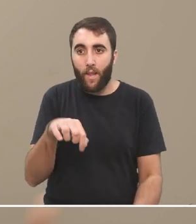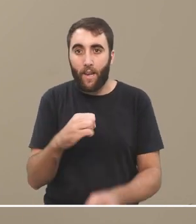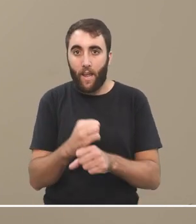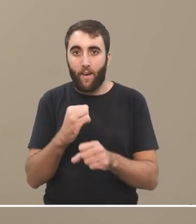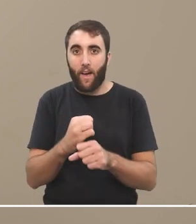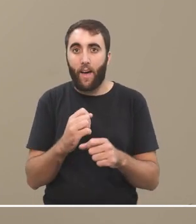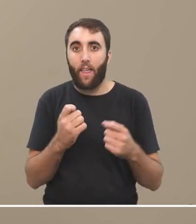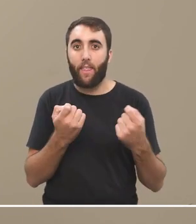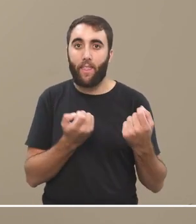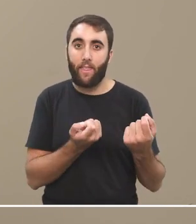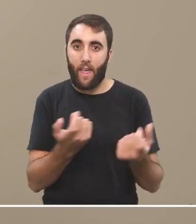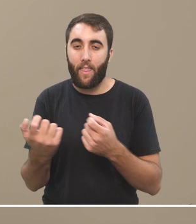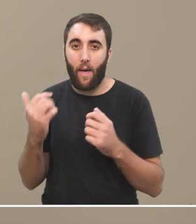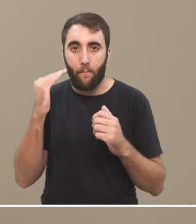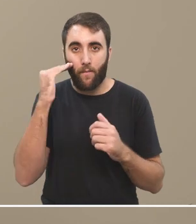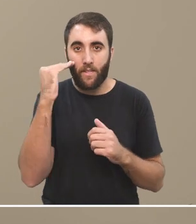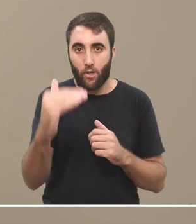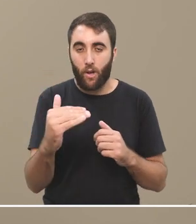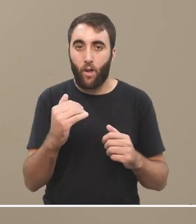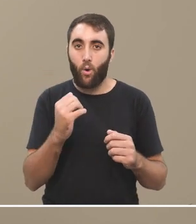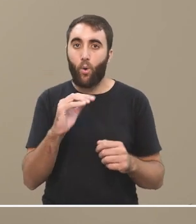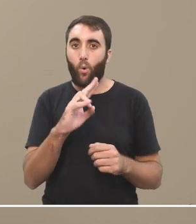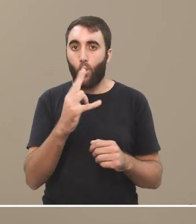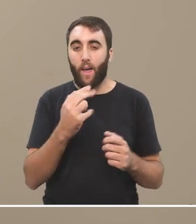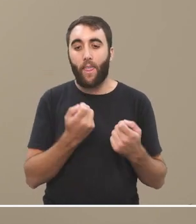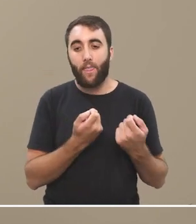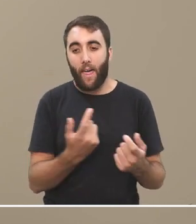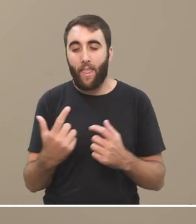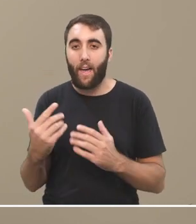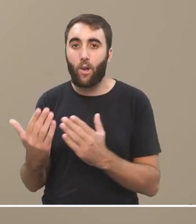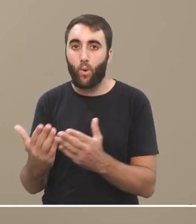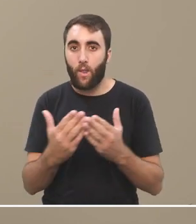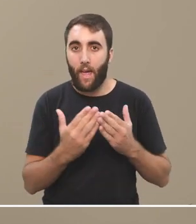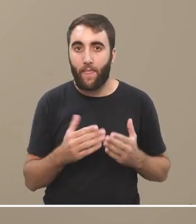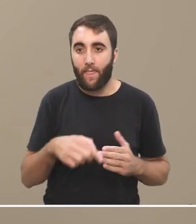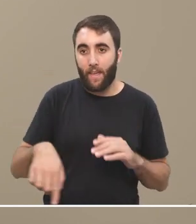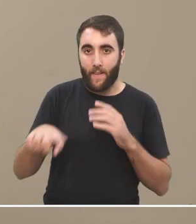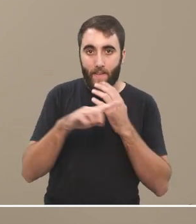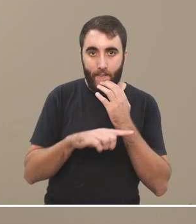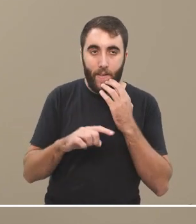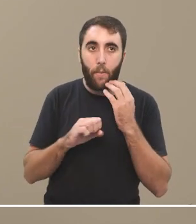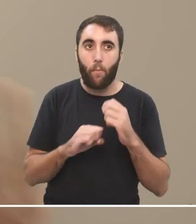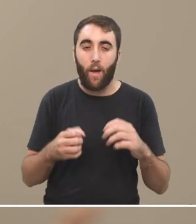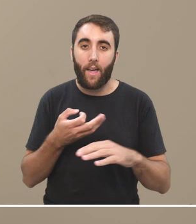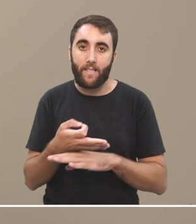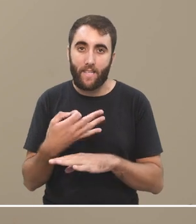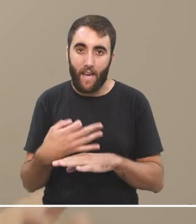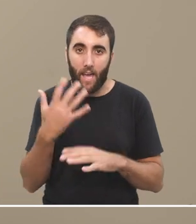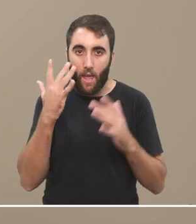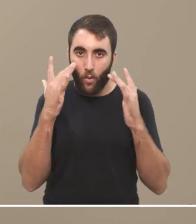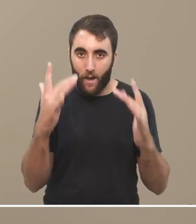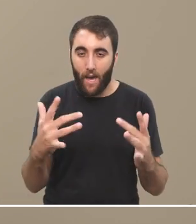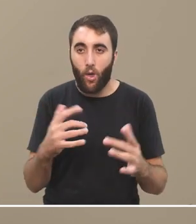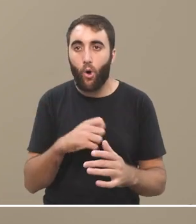trabajen con, los docentes uruguayos, trabajen con estudiantes que fueron educados, sea,